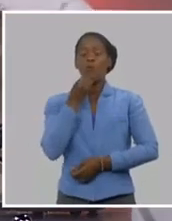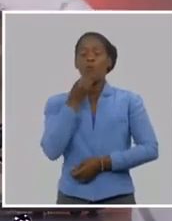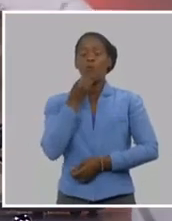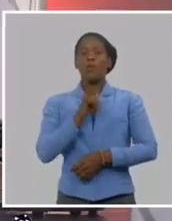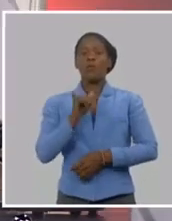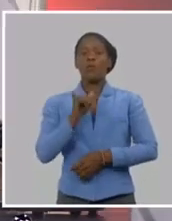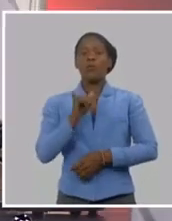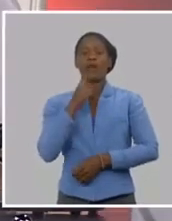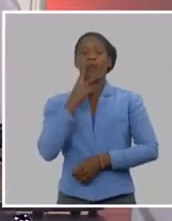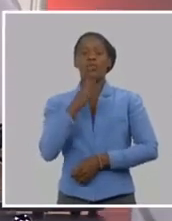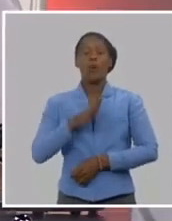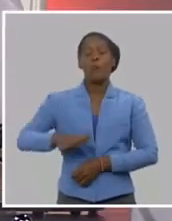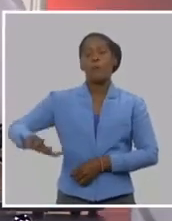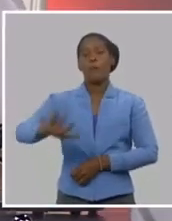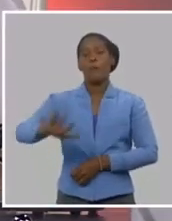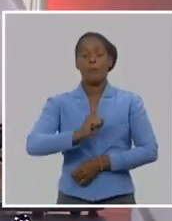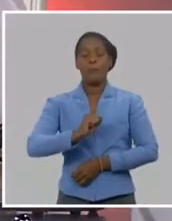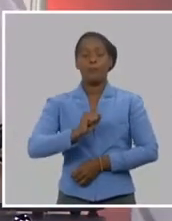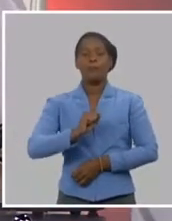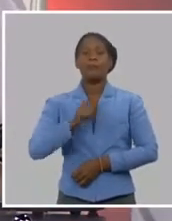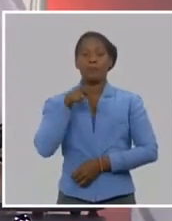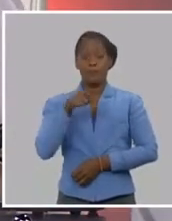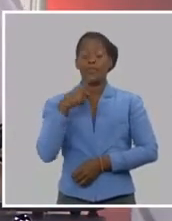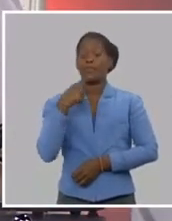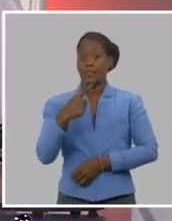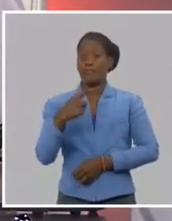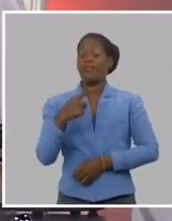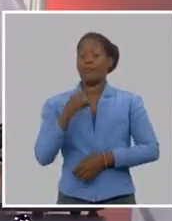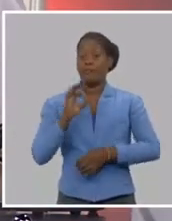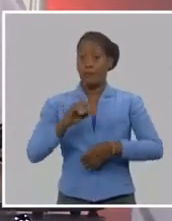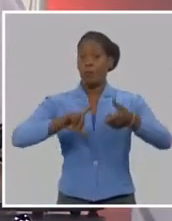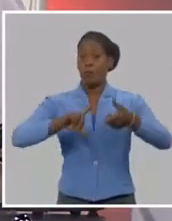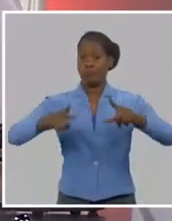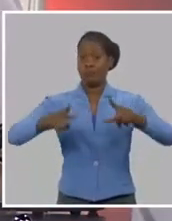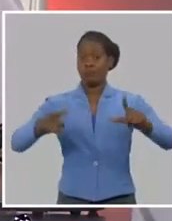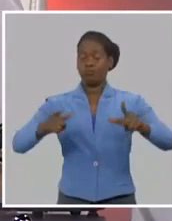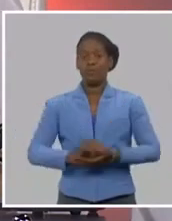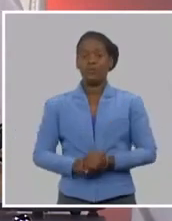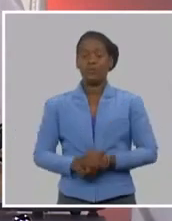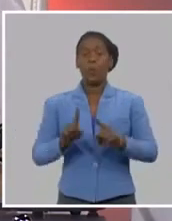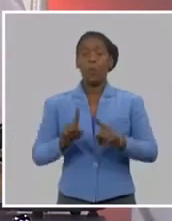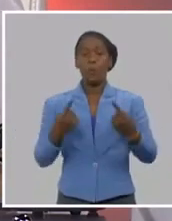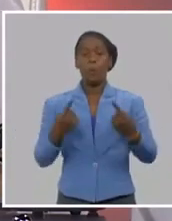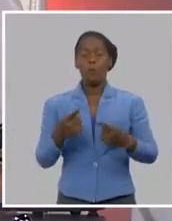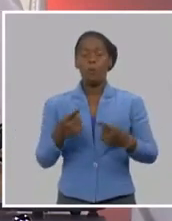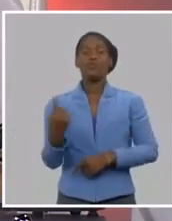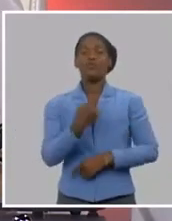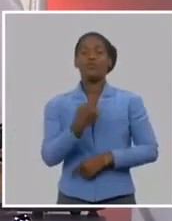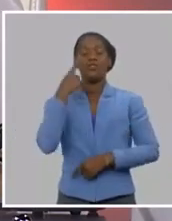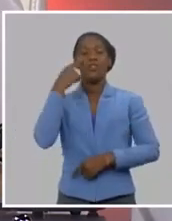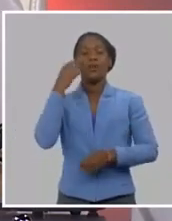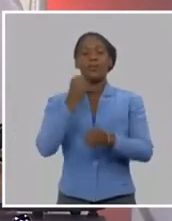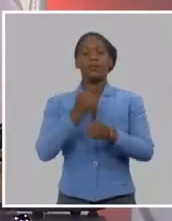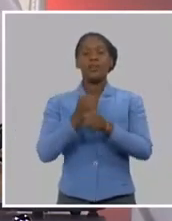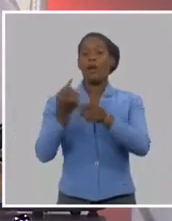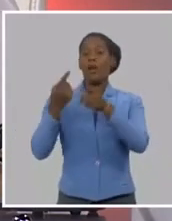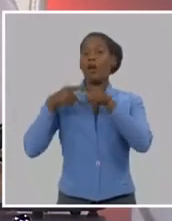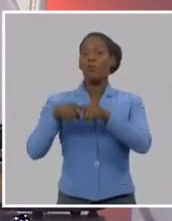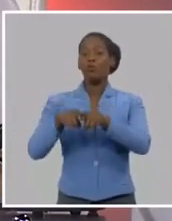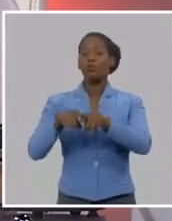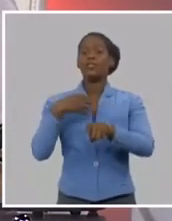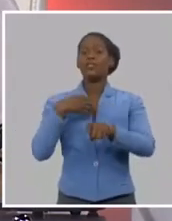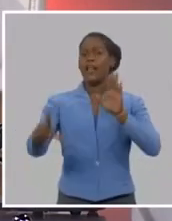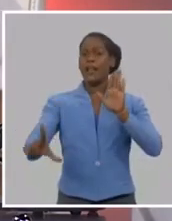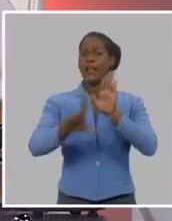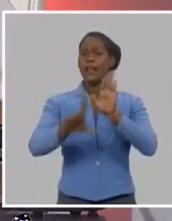¿verdad? El hilo de Tampa y de Tampa. A que hayan contribuido todos. Y por una ley que no esté en mano